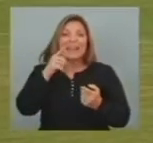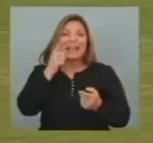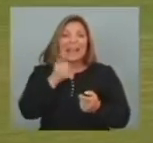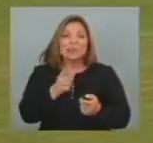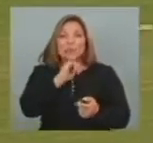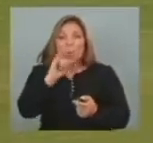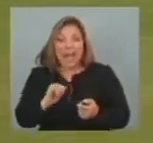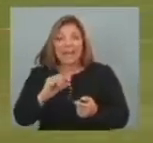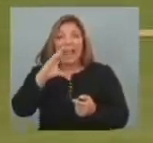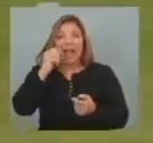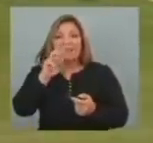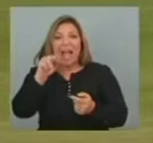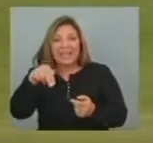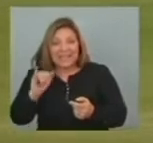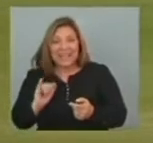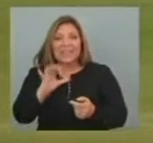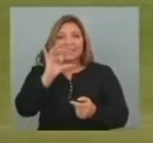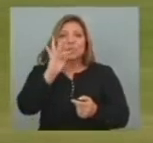Cavani Y Cristian Estuani